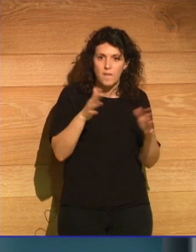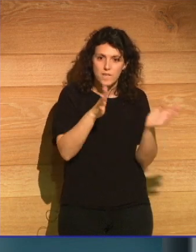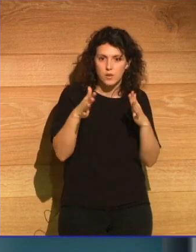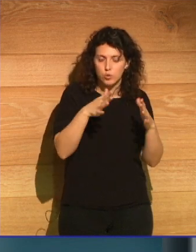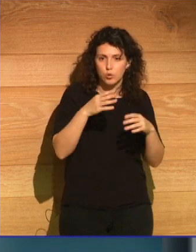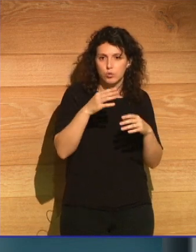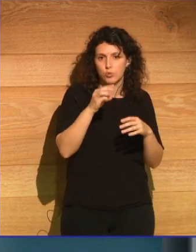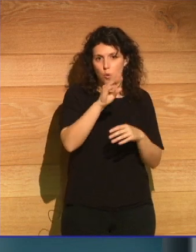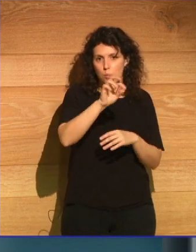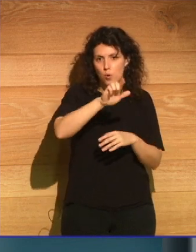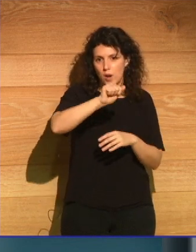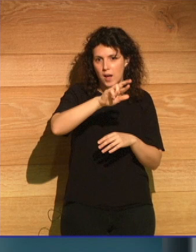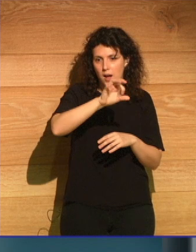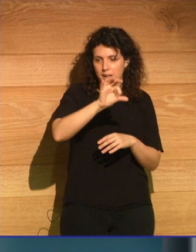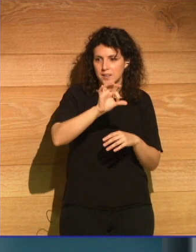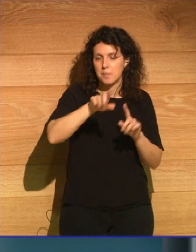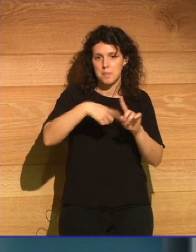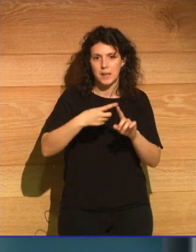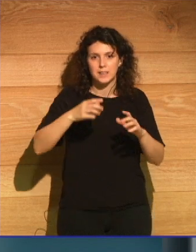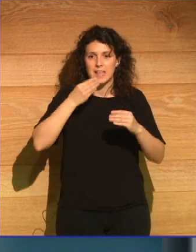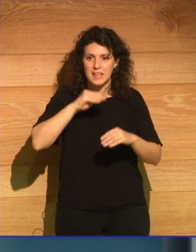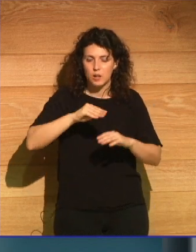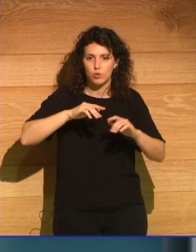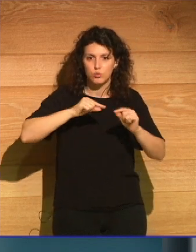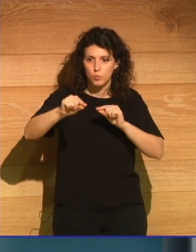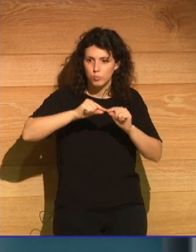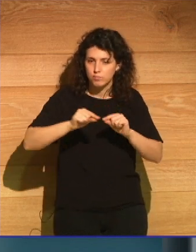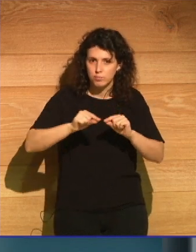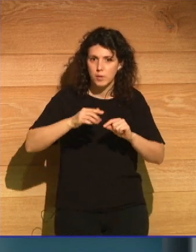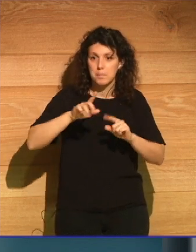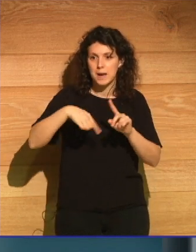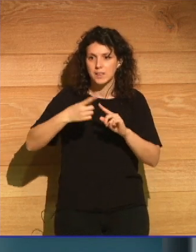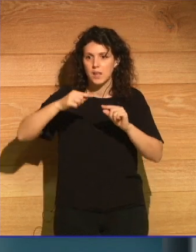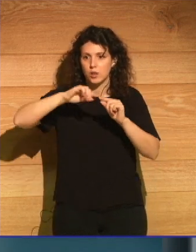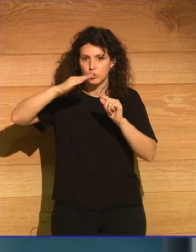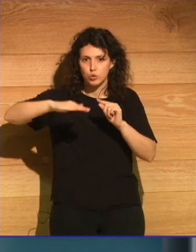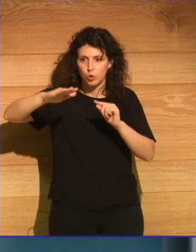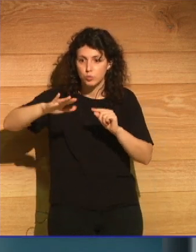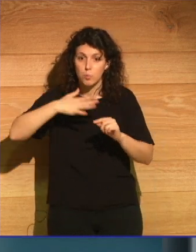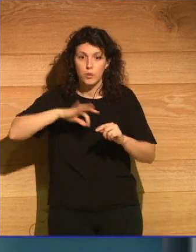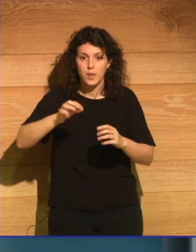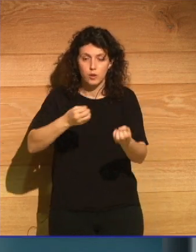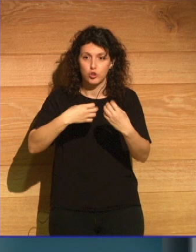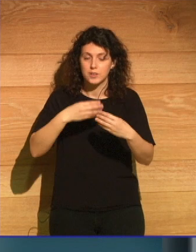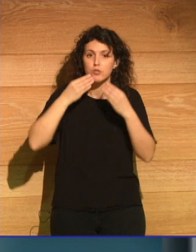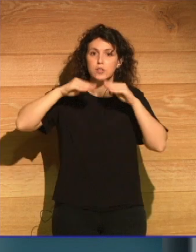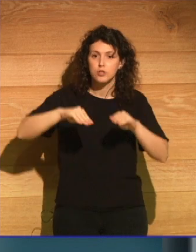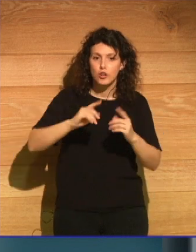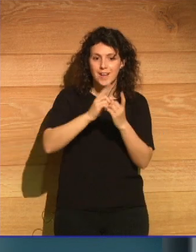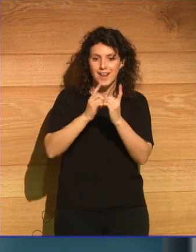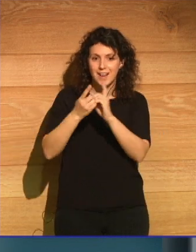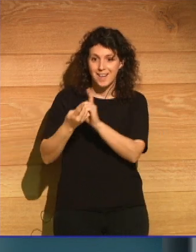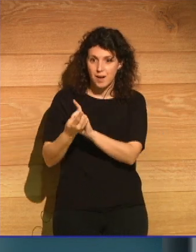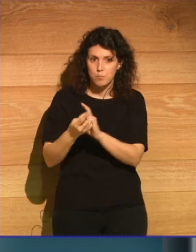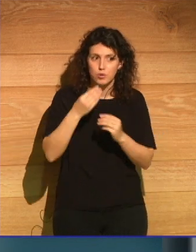helados y medir esos tonos y esos tonos podían contar historias sobre los cambios del hielo